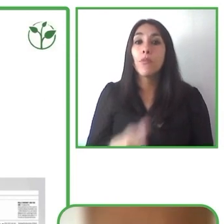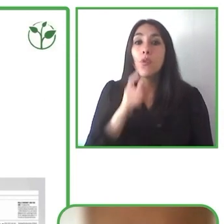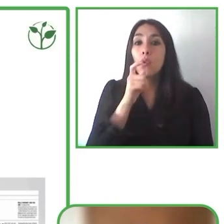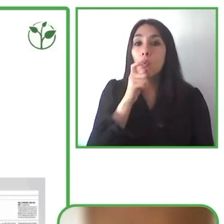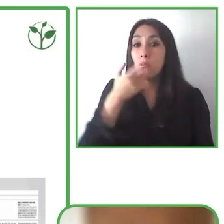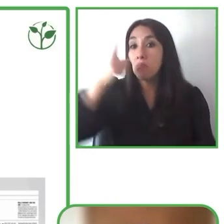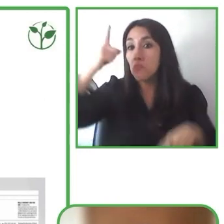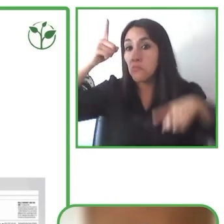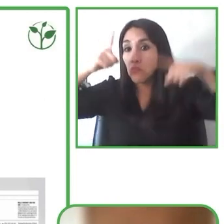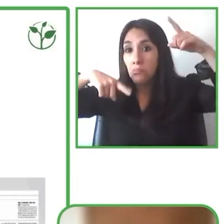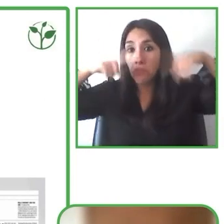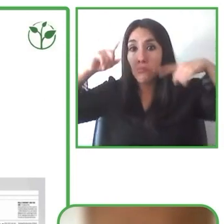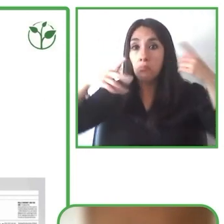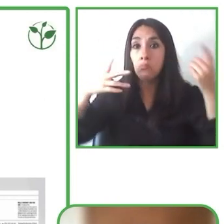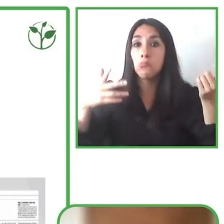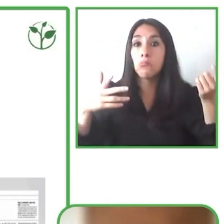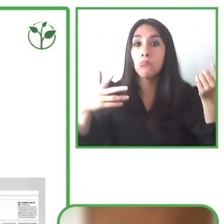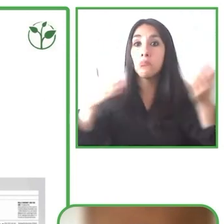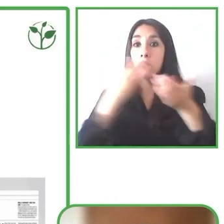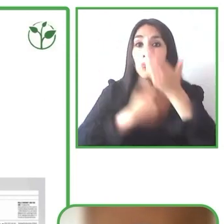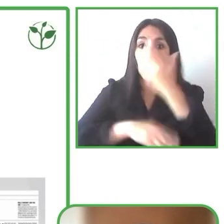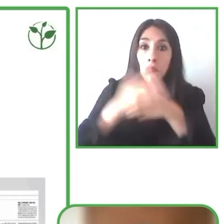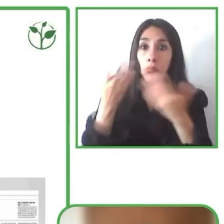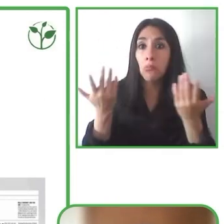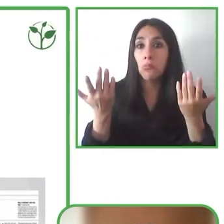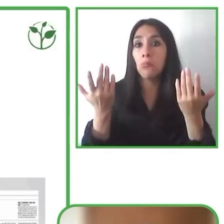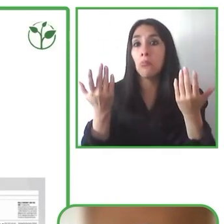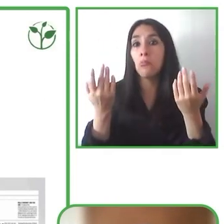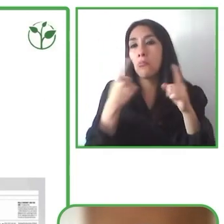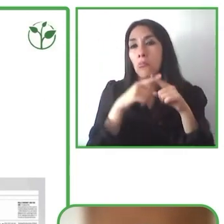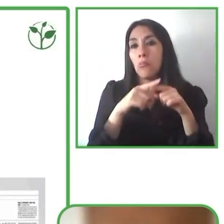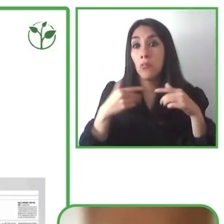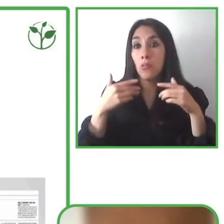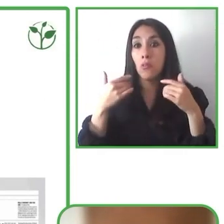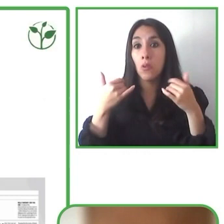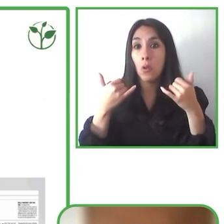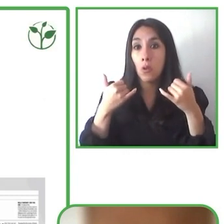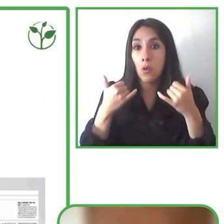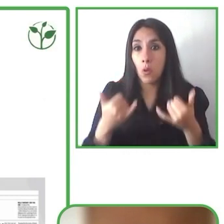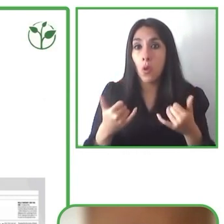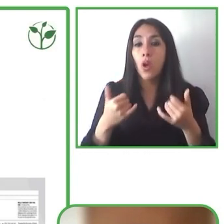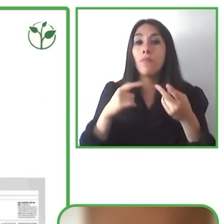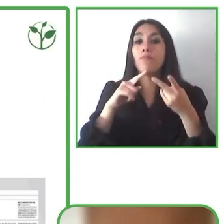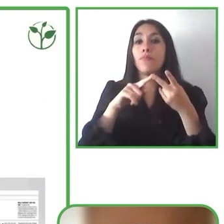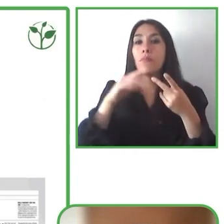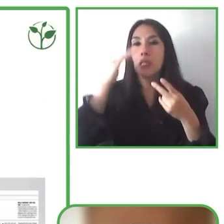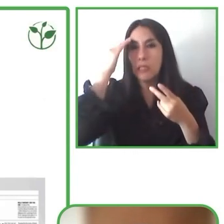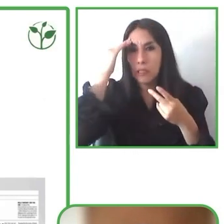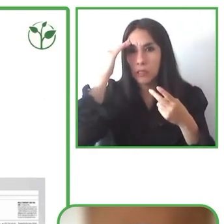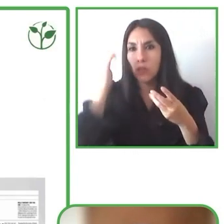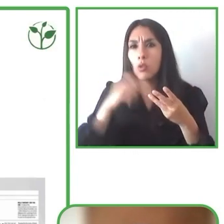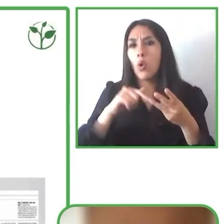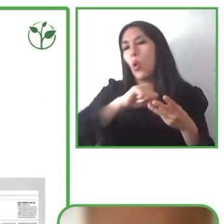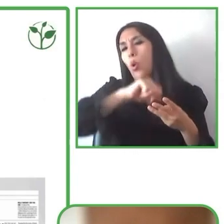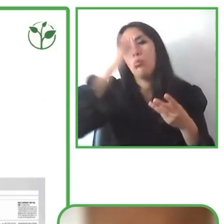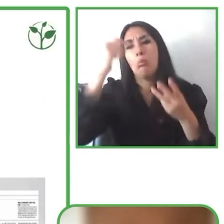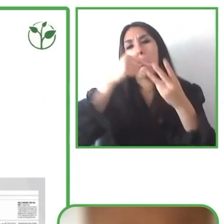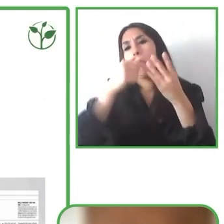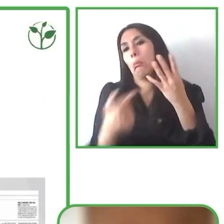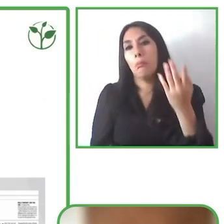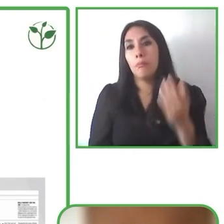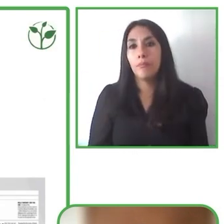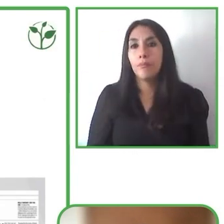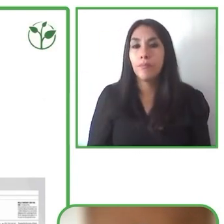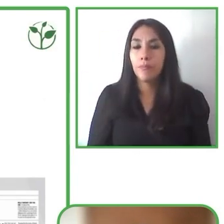sea física cognitiva o de otro tipo no tenga ningún tipo de barrera para